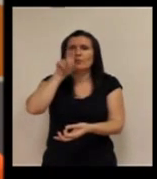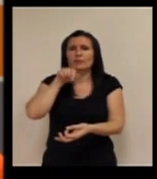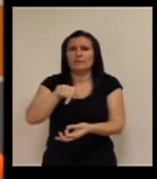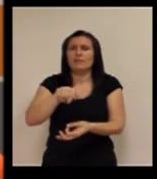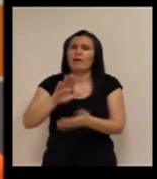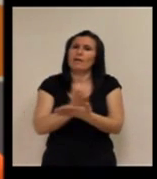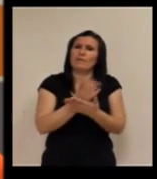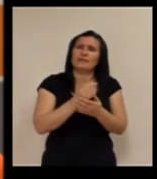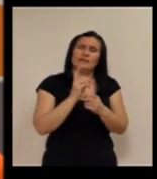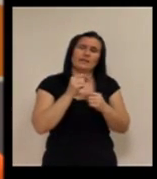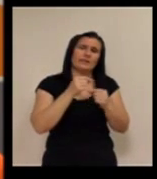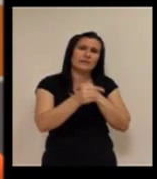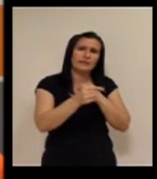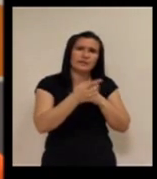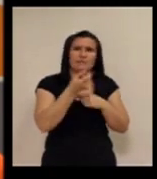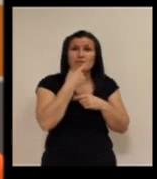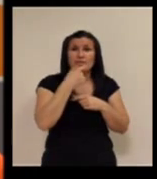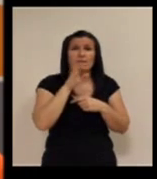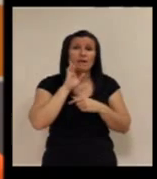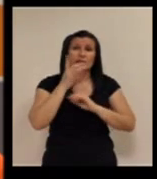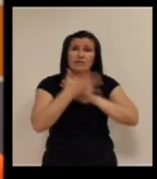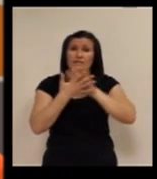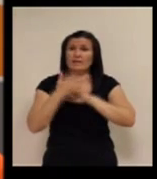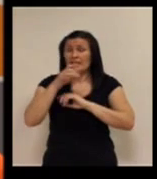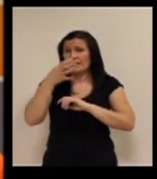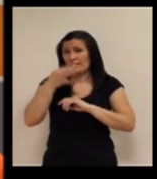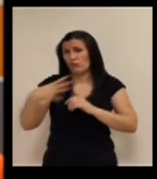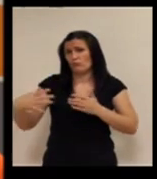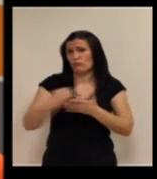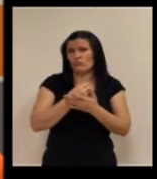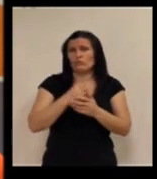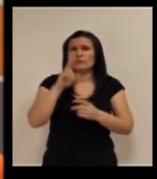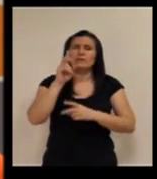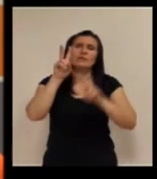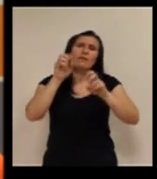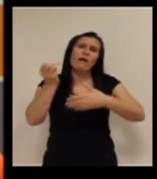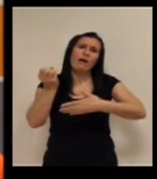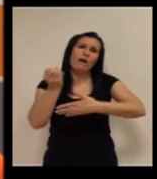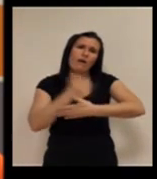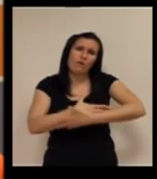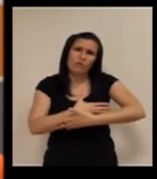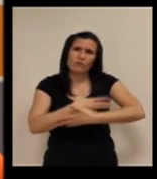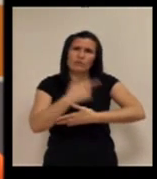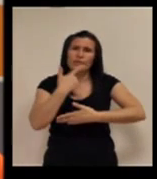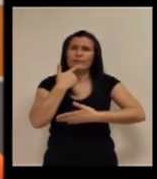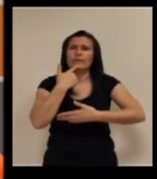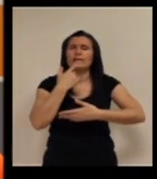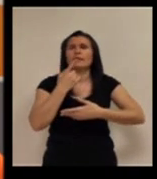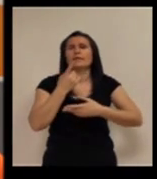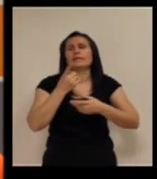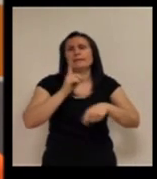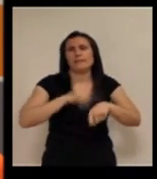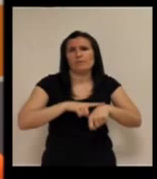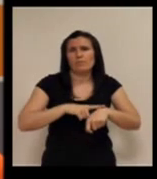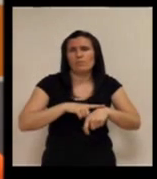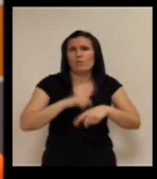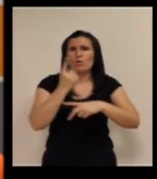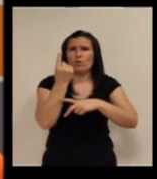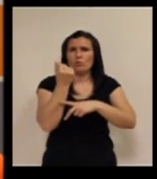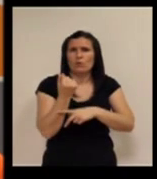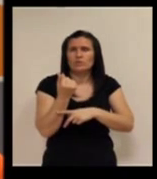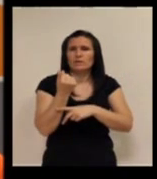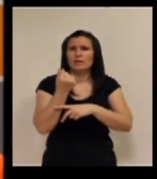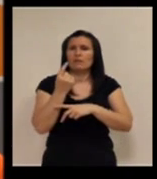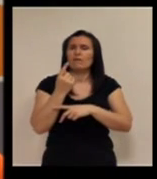teleasistencia aparte del tema de la telemedicina que eso comentabais creo que todos el ahorro que supone de